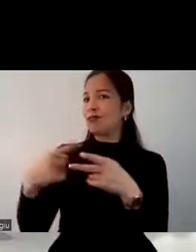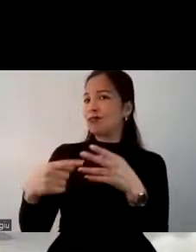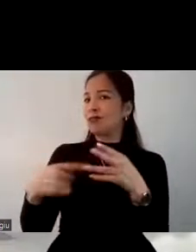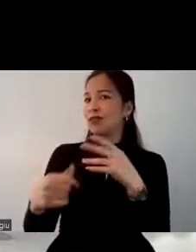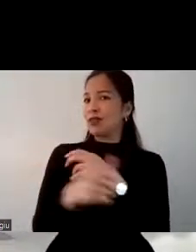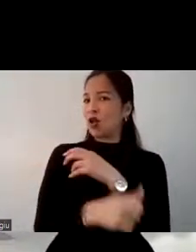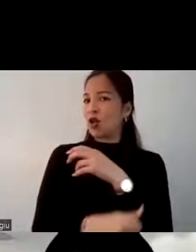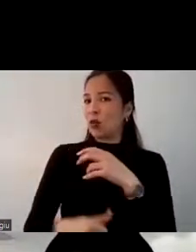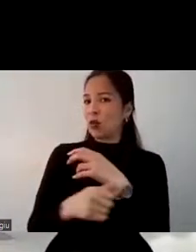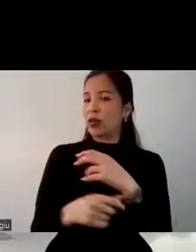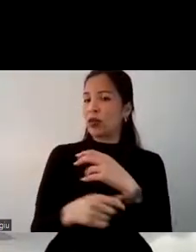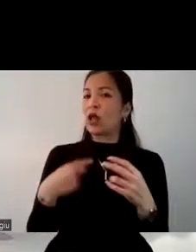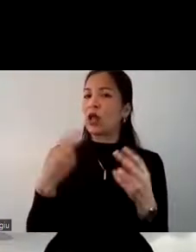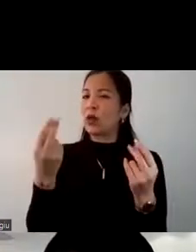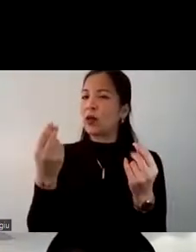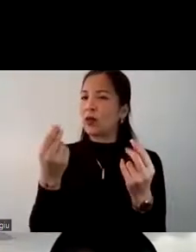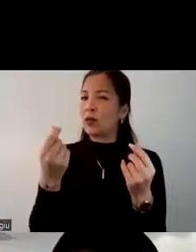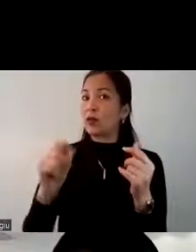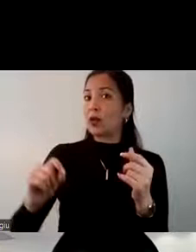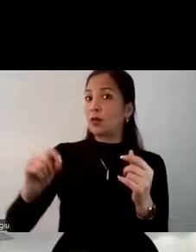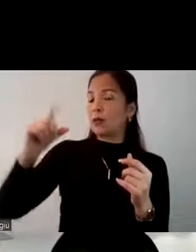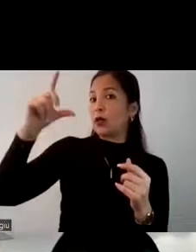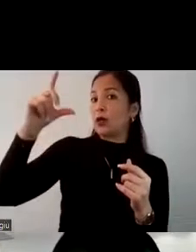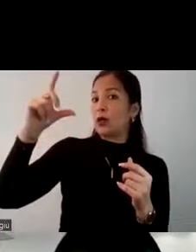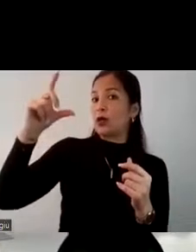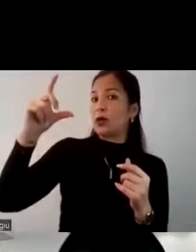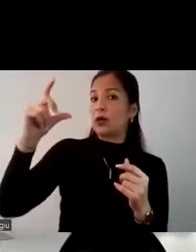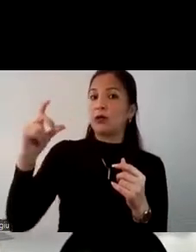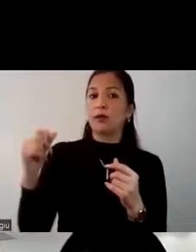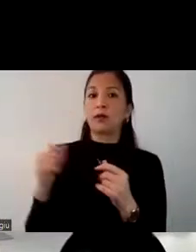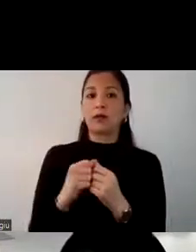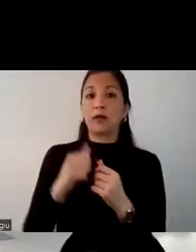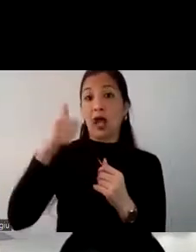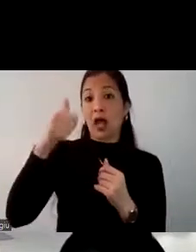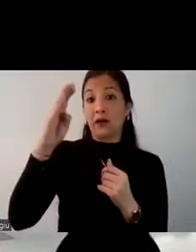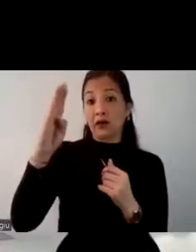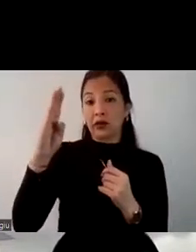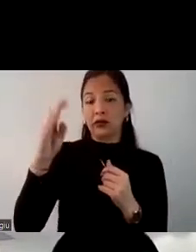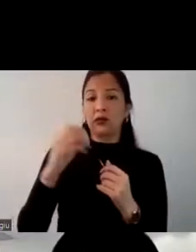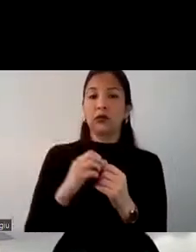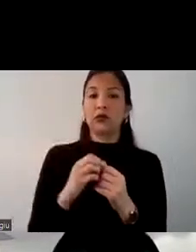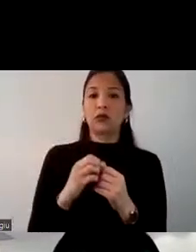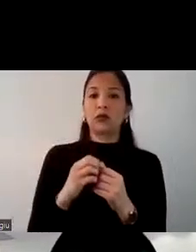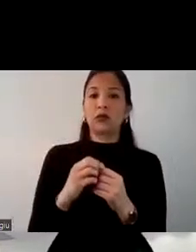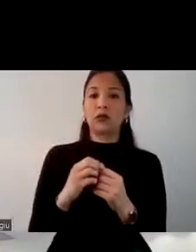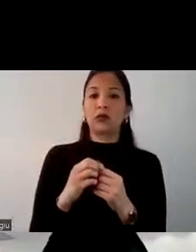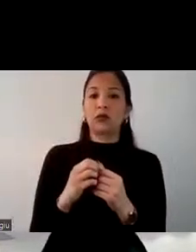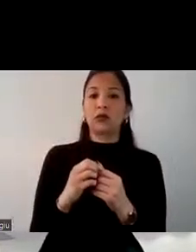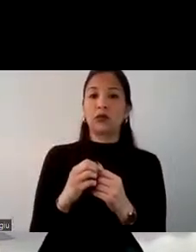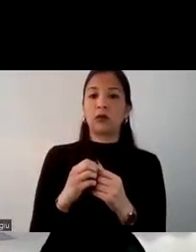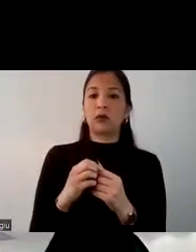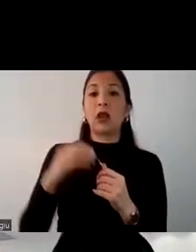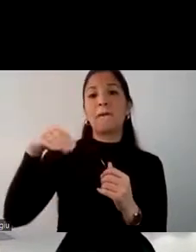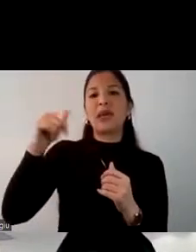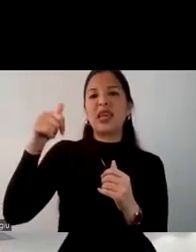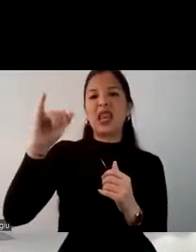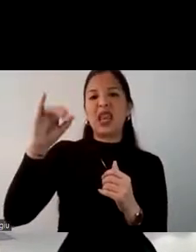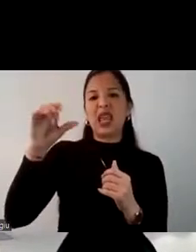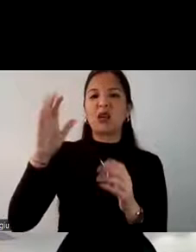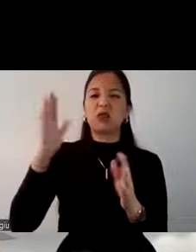son del nivel socioeconómico un poco más alto, como lo son el AB y la generación millennial, con un